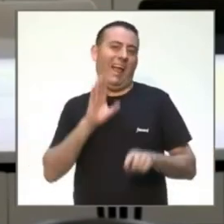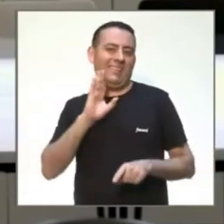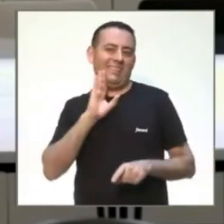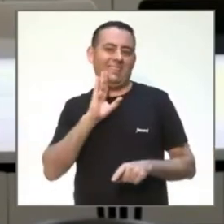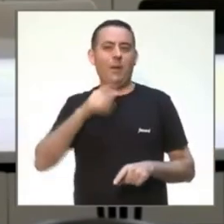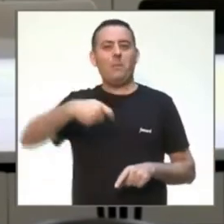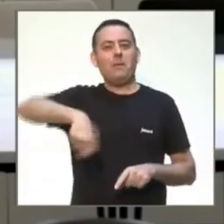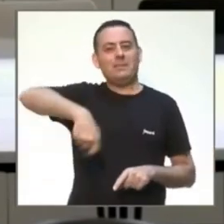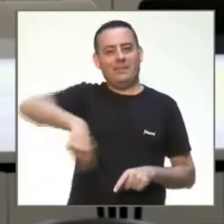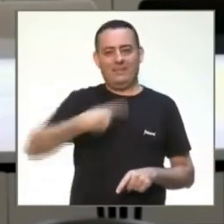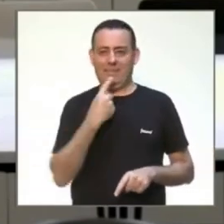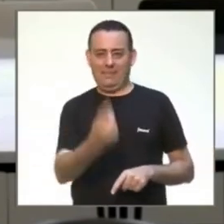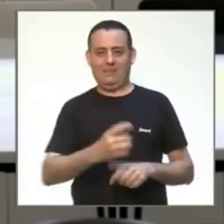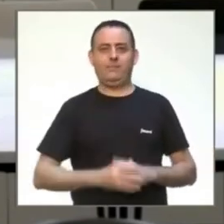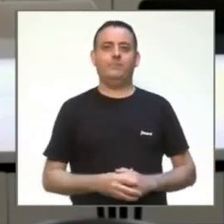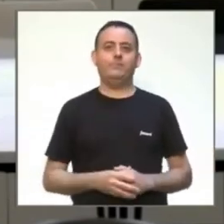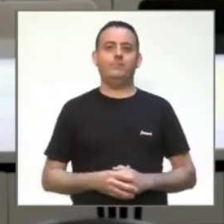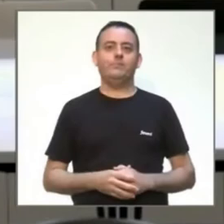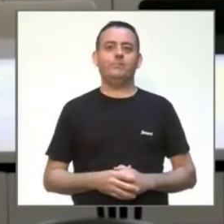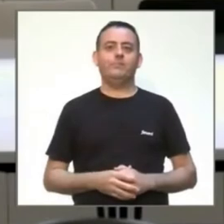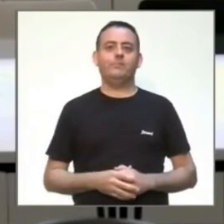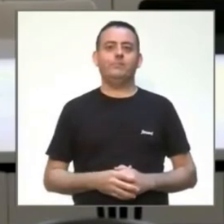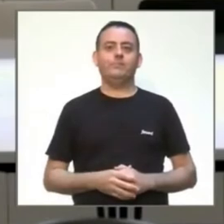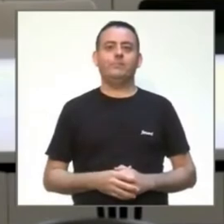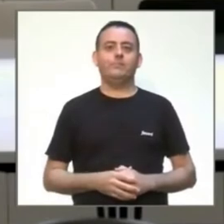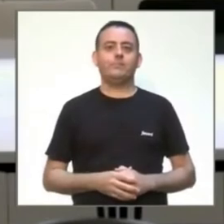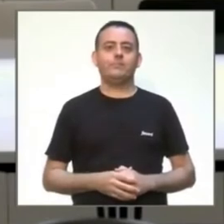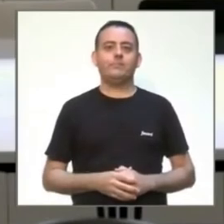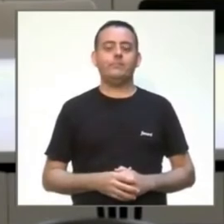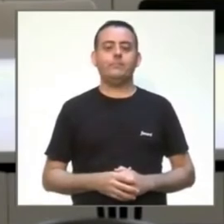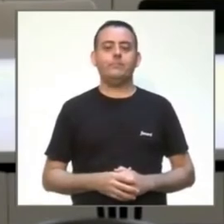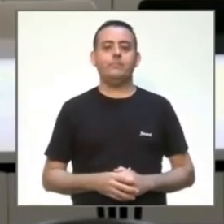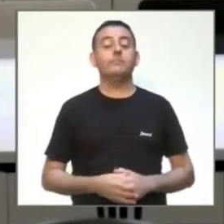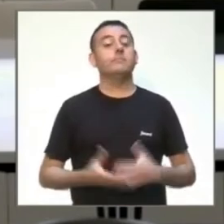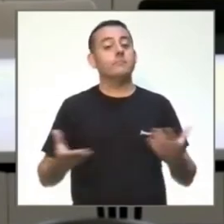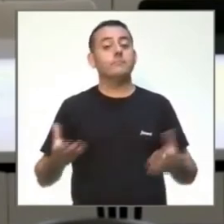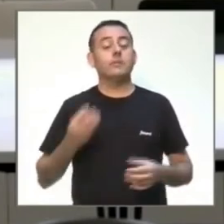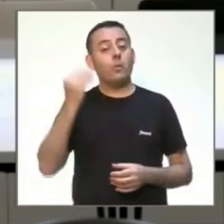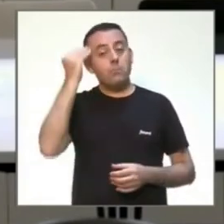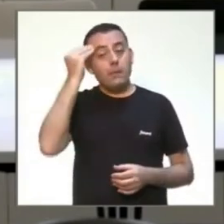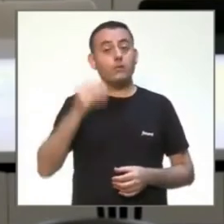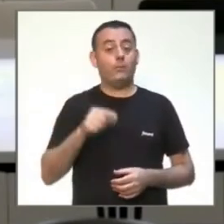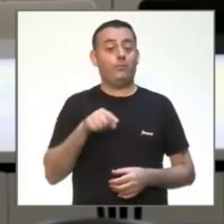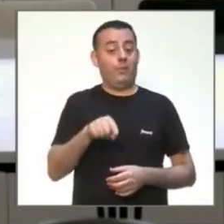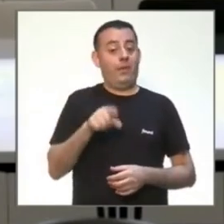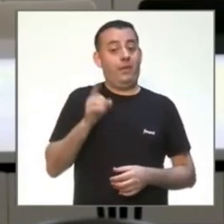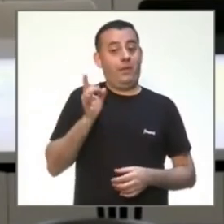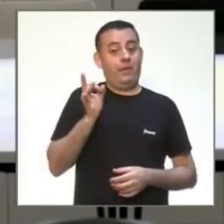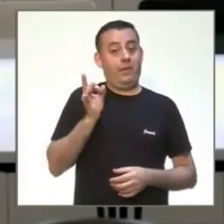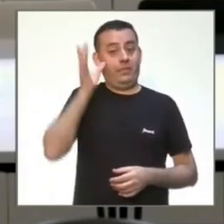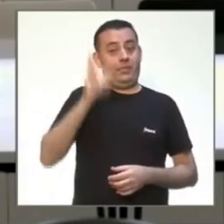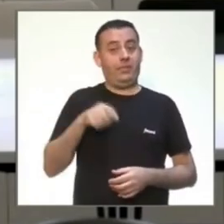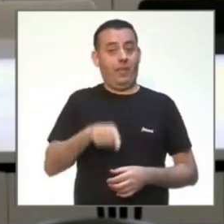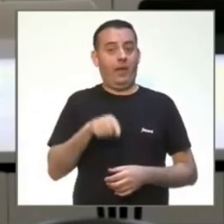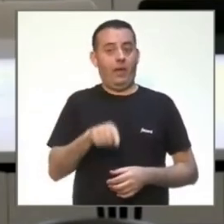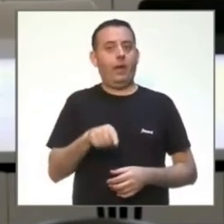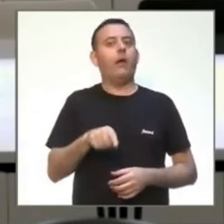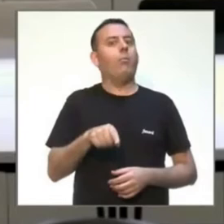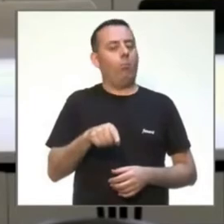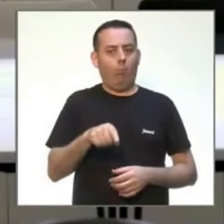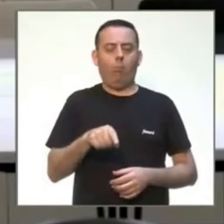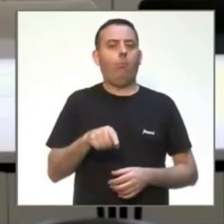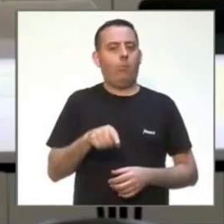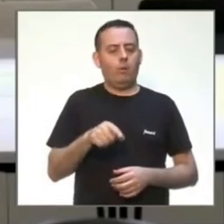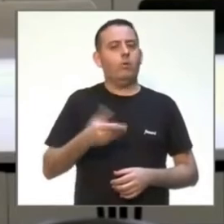creo que tenemos que felicitarnos mucho. Esta idea se está pensando